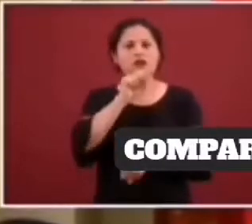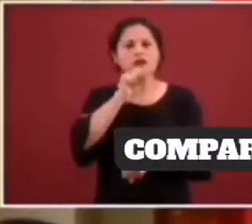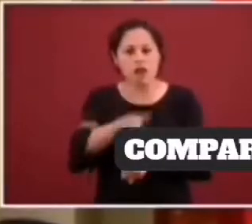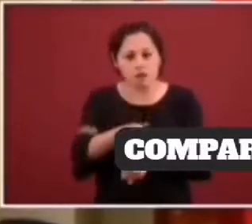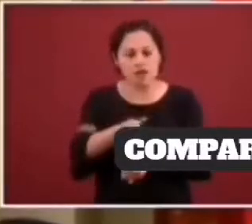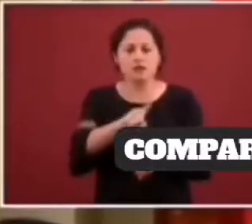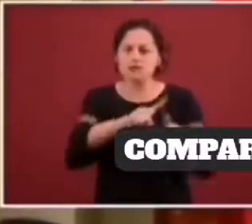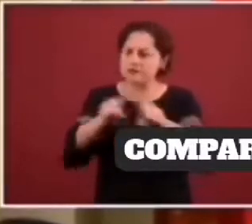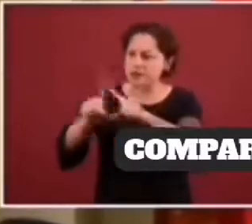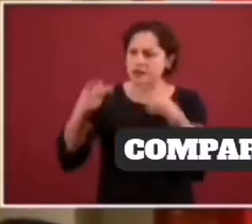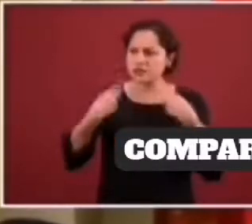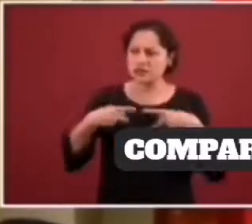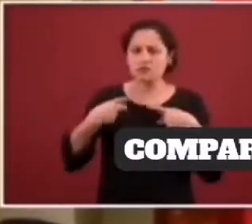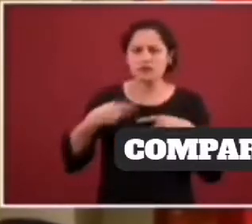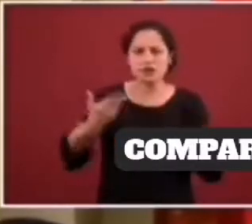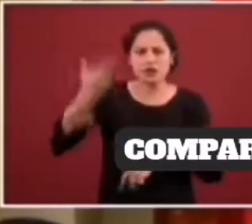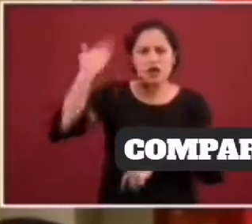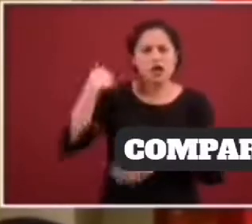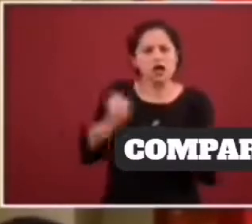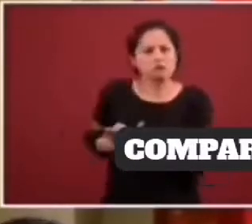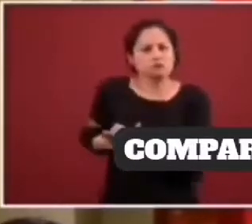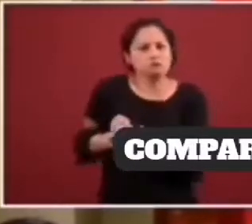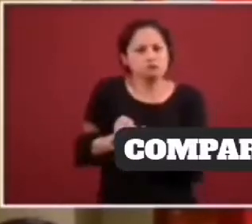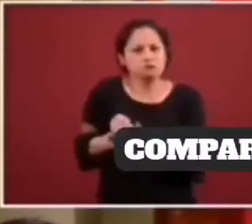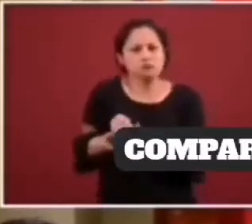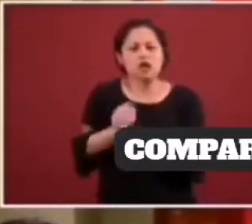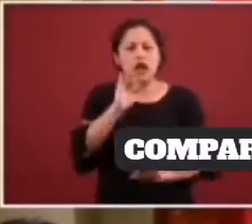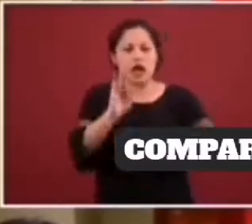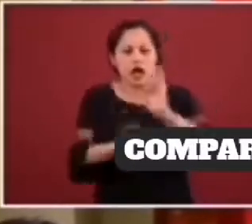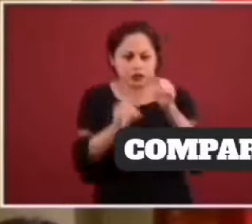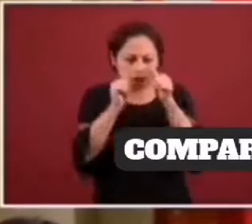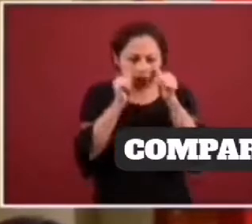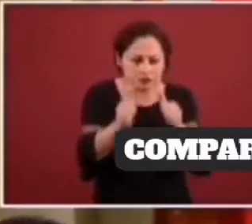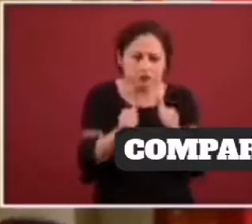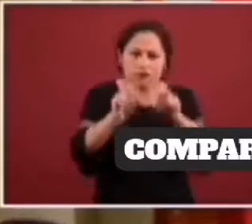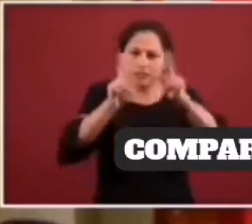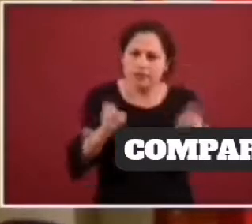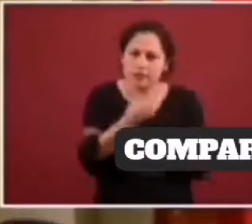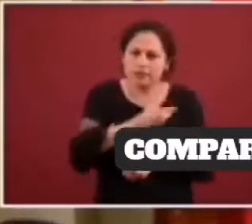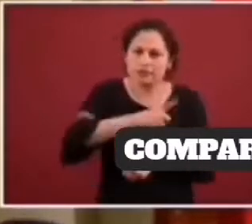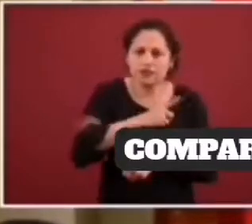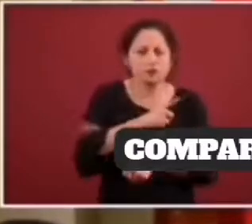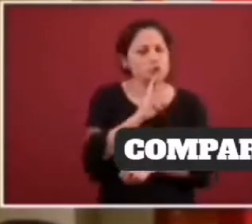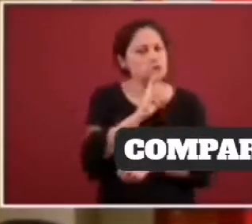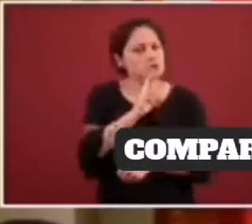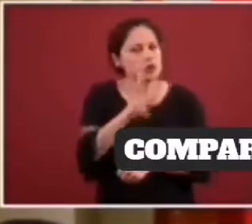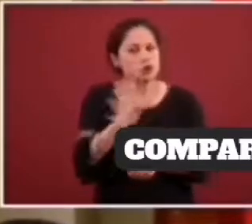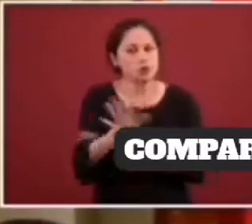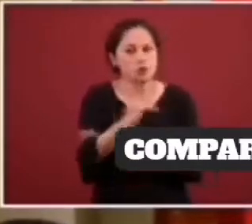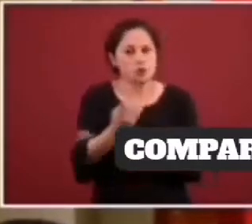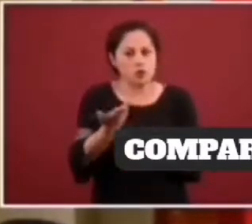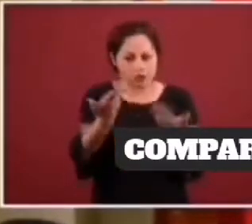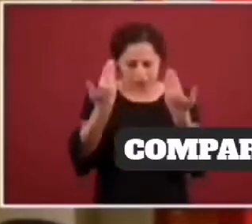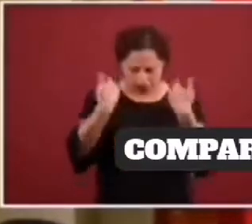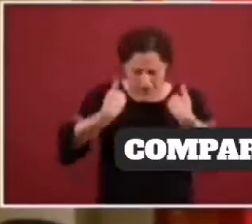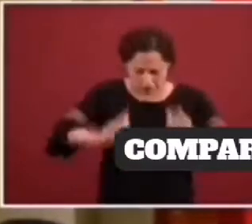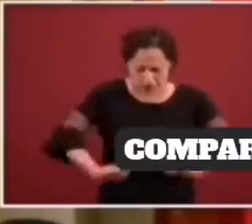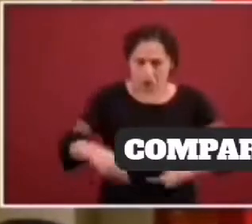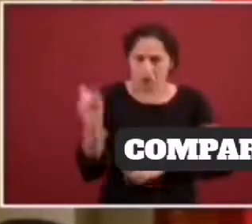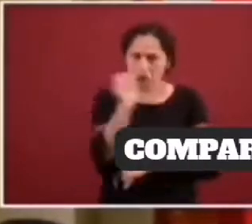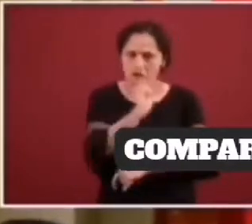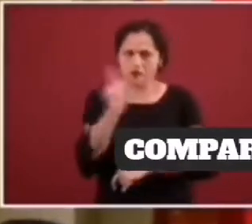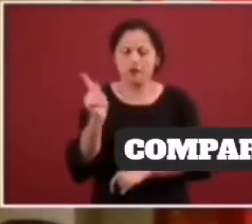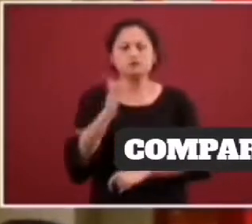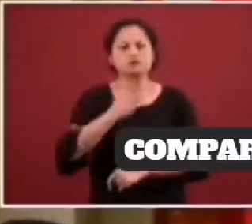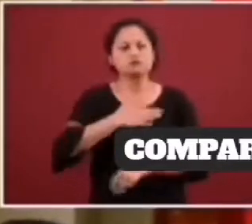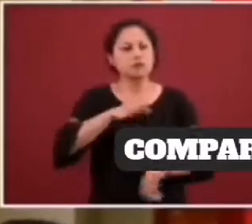está convencido de que la atención a la salud es lo mejor, porque da de sí, de su profesionalismo, de su ética, de